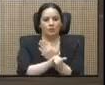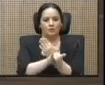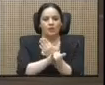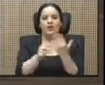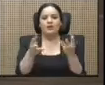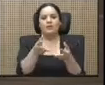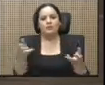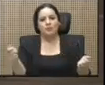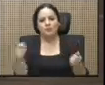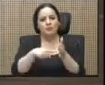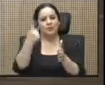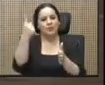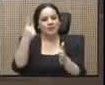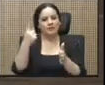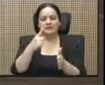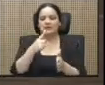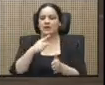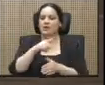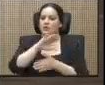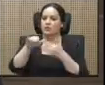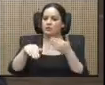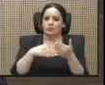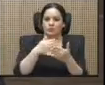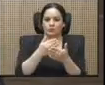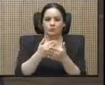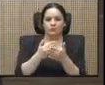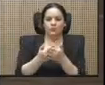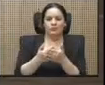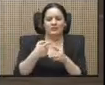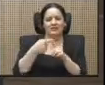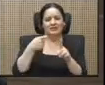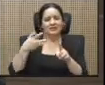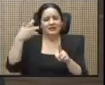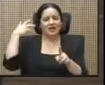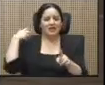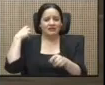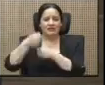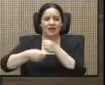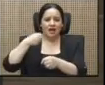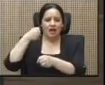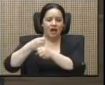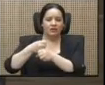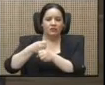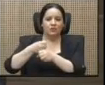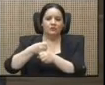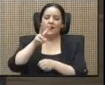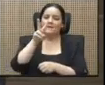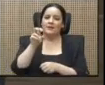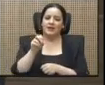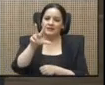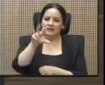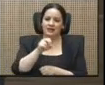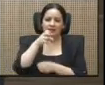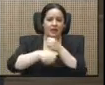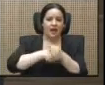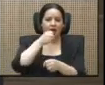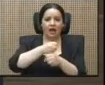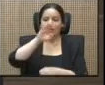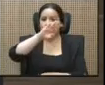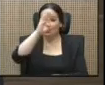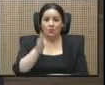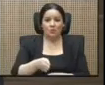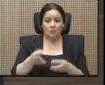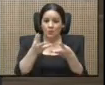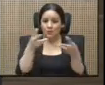le resolvamos de una vez por todas lo que hace por muchísimos años, 20, 30 años, nunca se les ha solucionado.